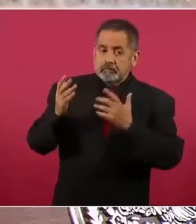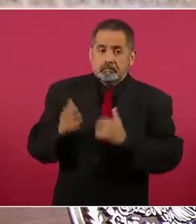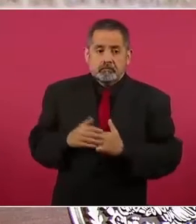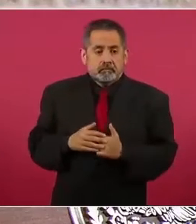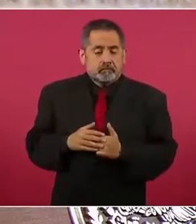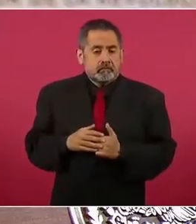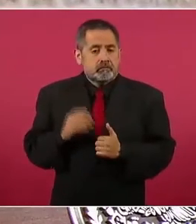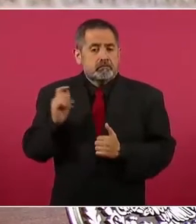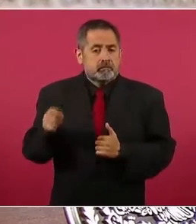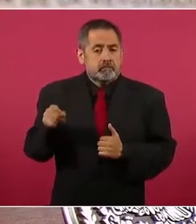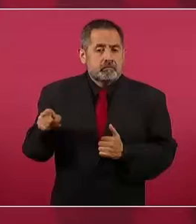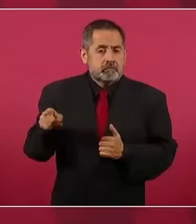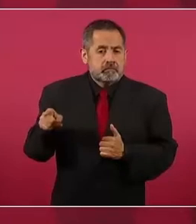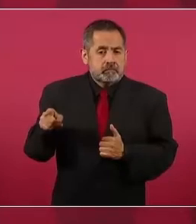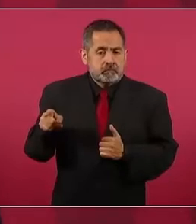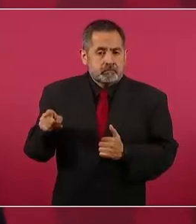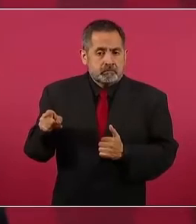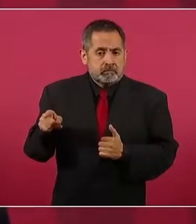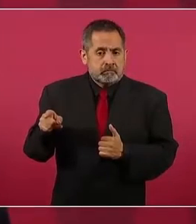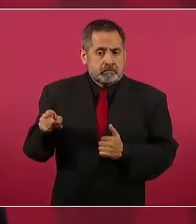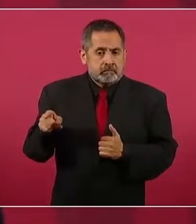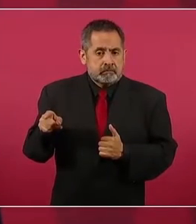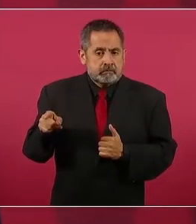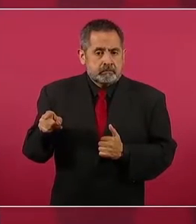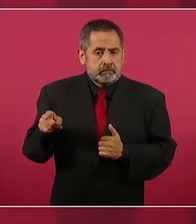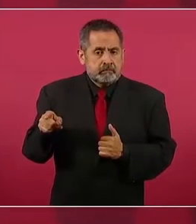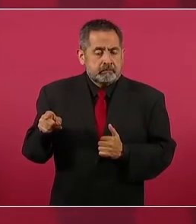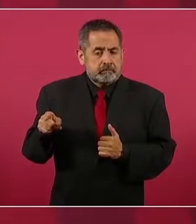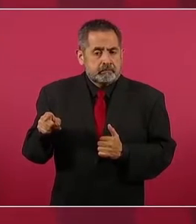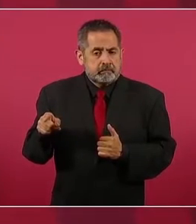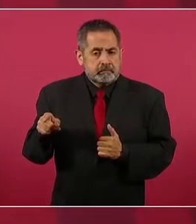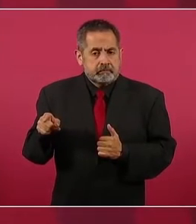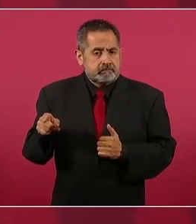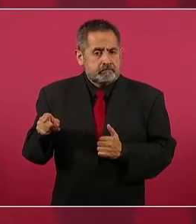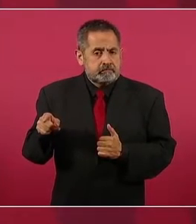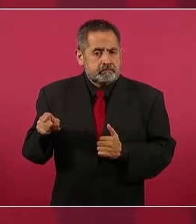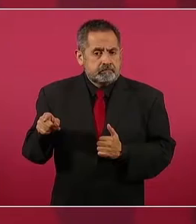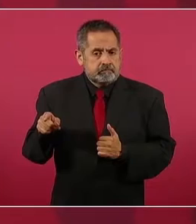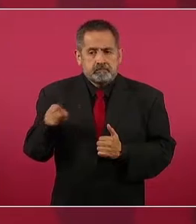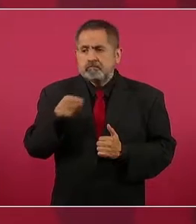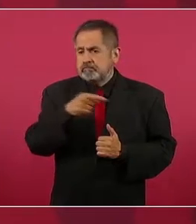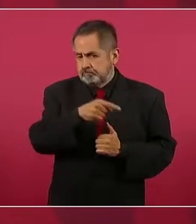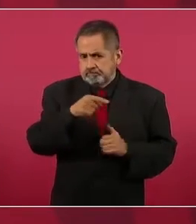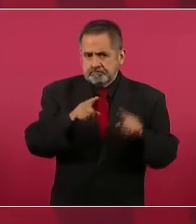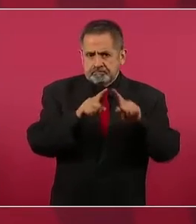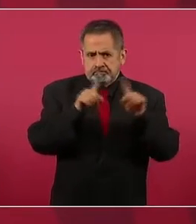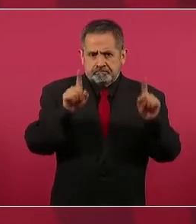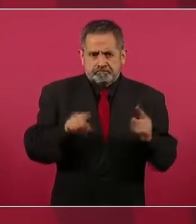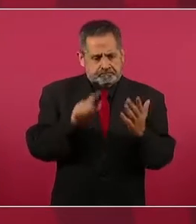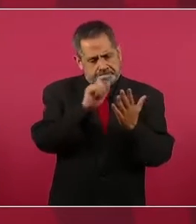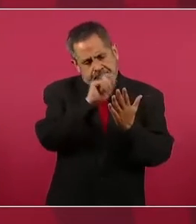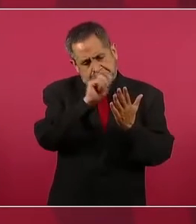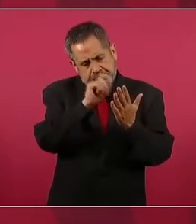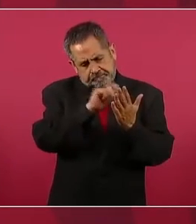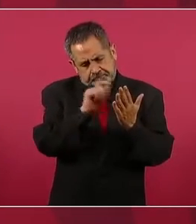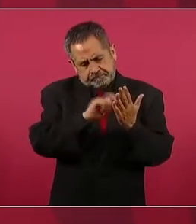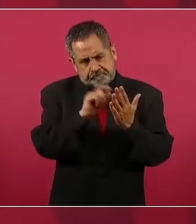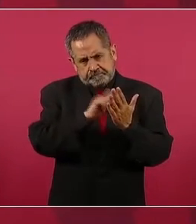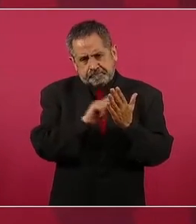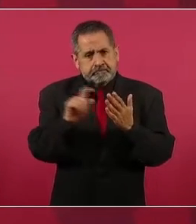llenó un formato, tardó 20 minutos